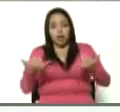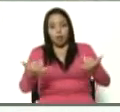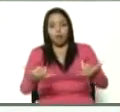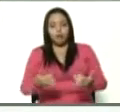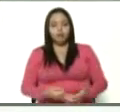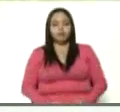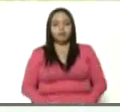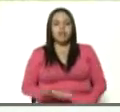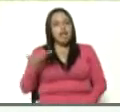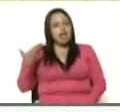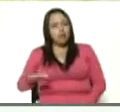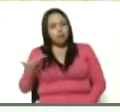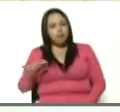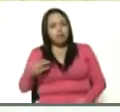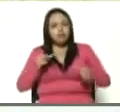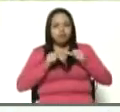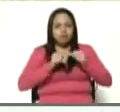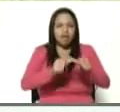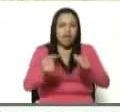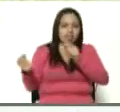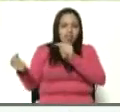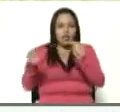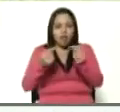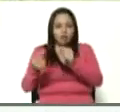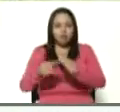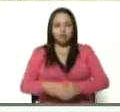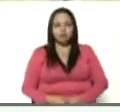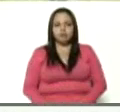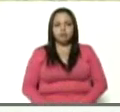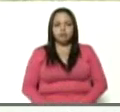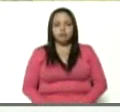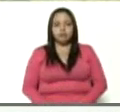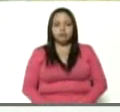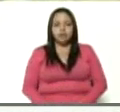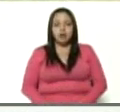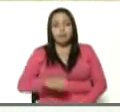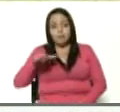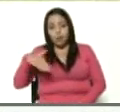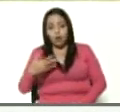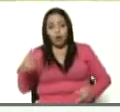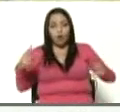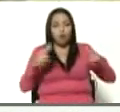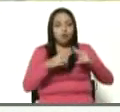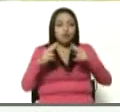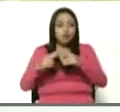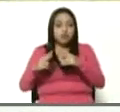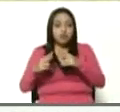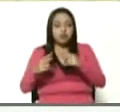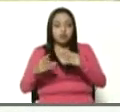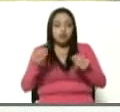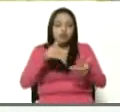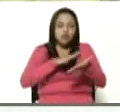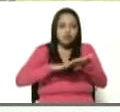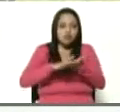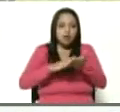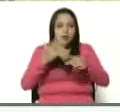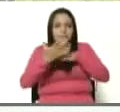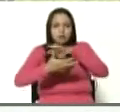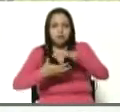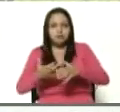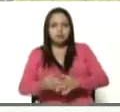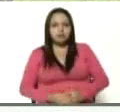importante mantener el diálogo para conocer la problemática, para conocer